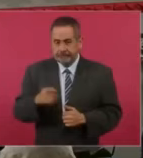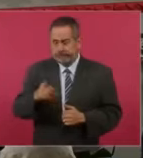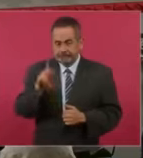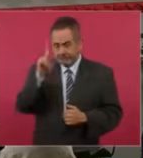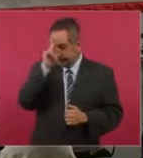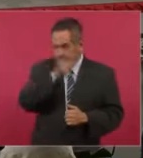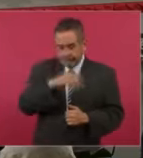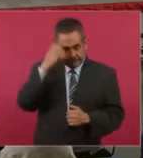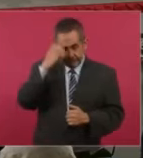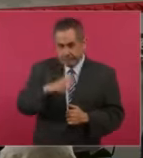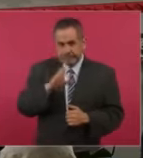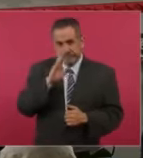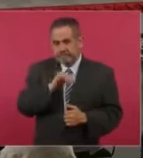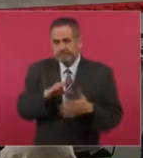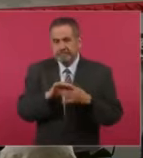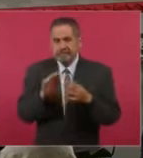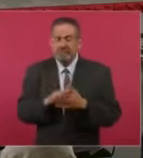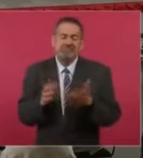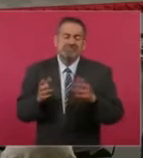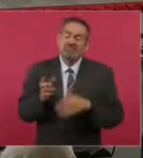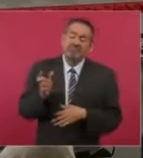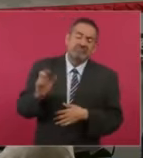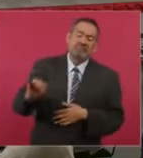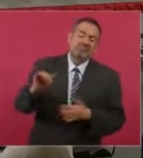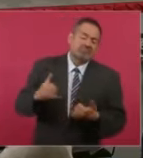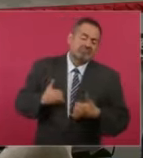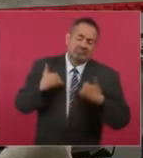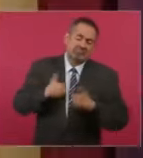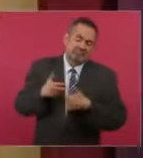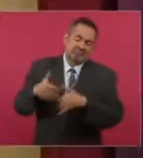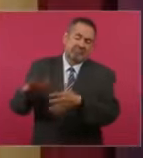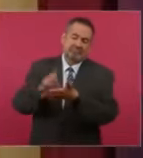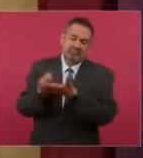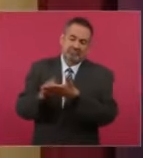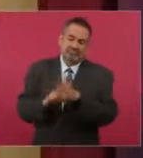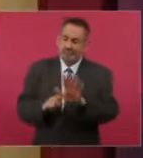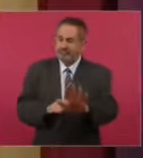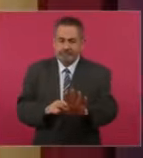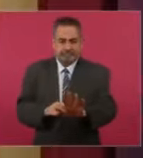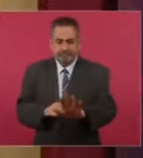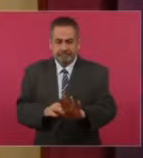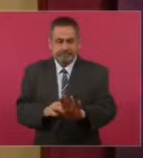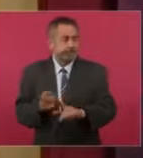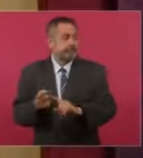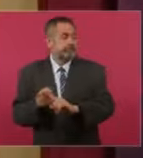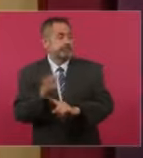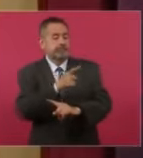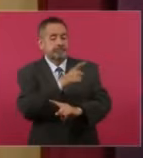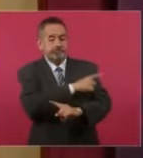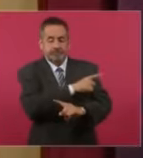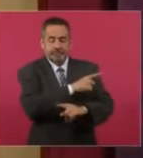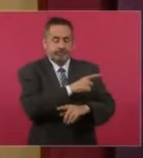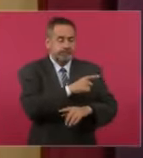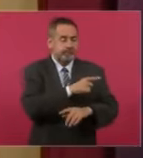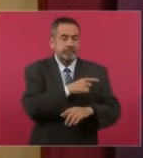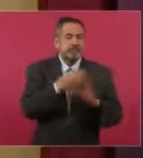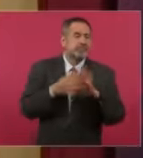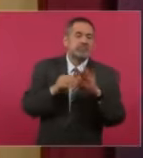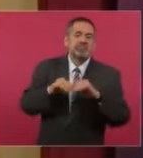perverso, es una narrativa que se ha introducido en las sociedades a lo largo de las últimas décadas como si fuera